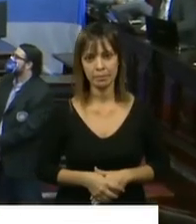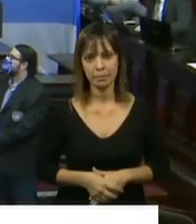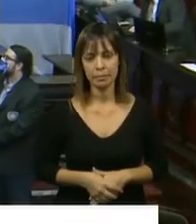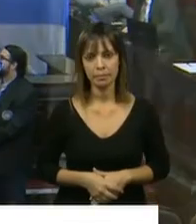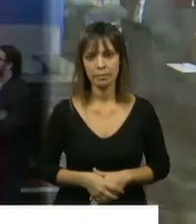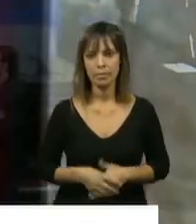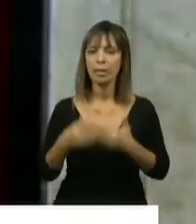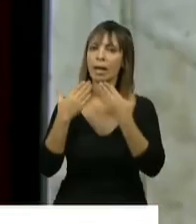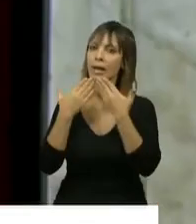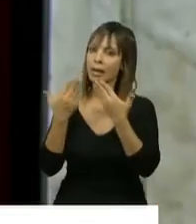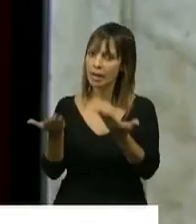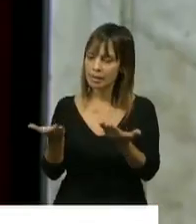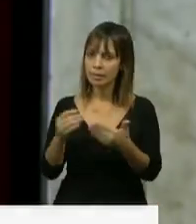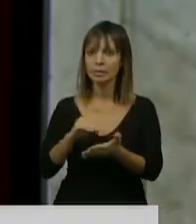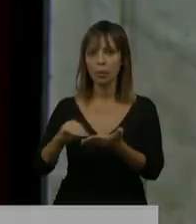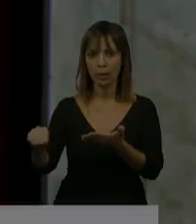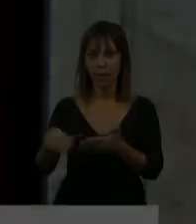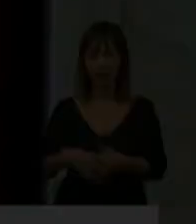Gracias, diputada Zapag.